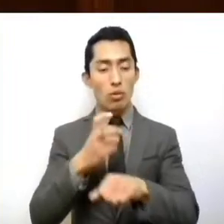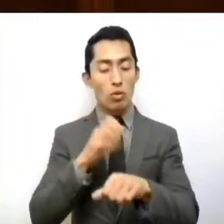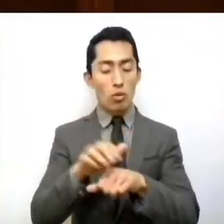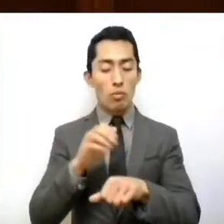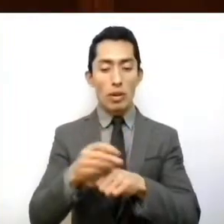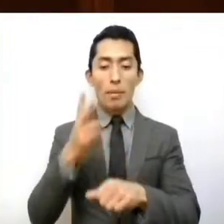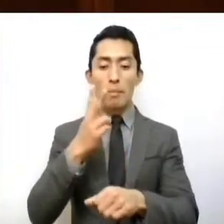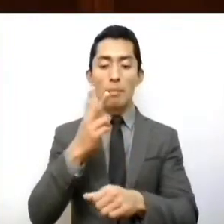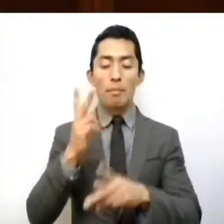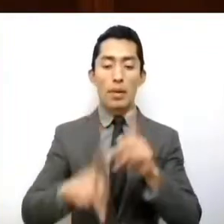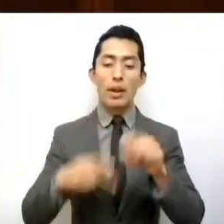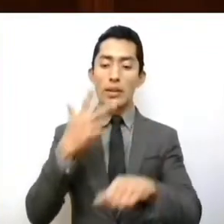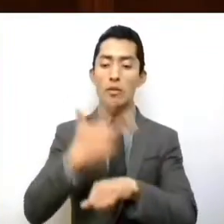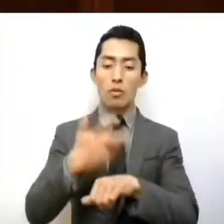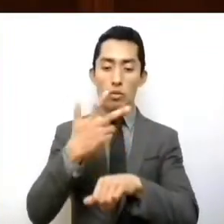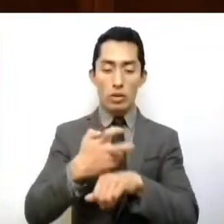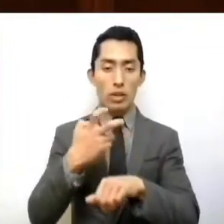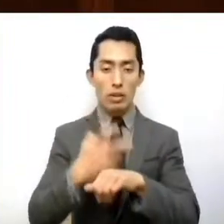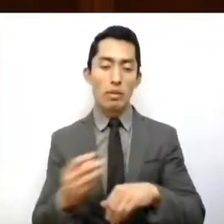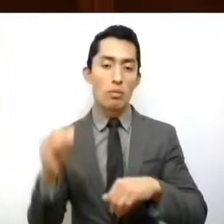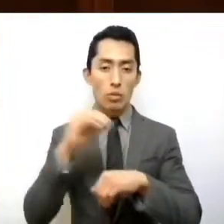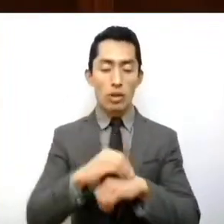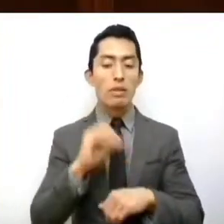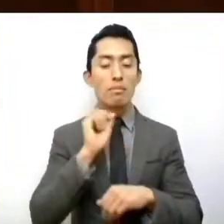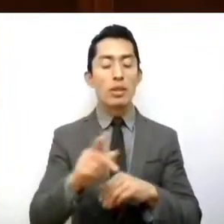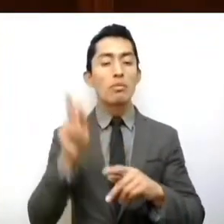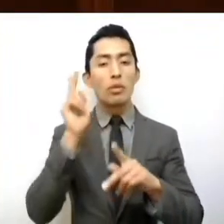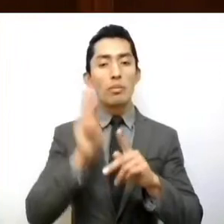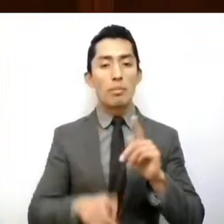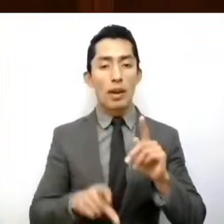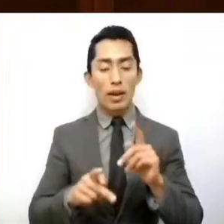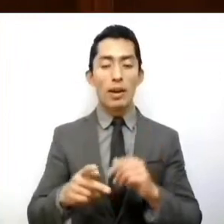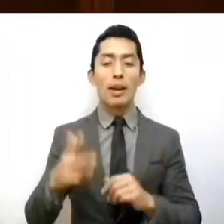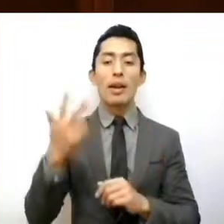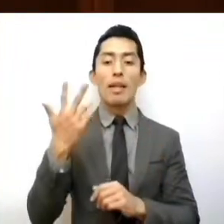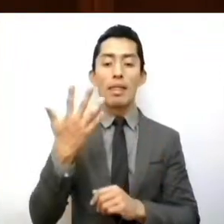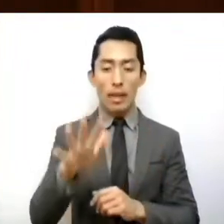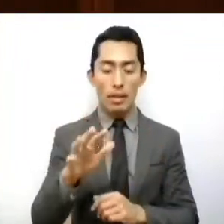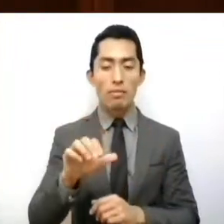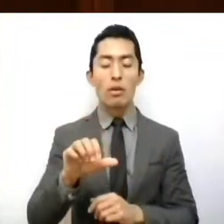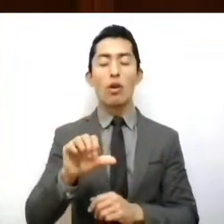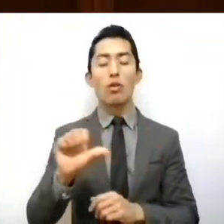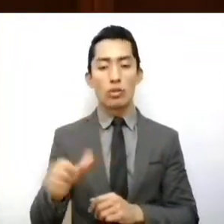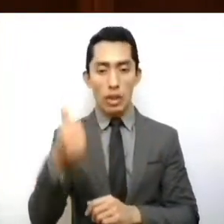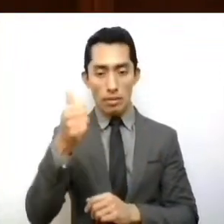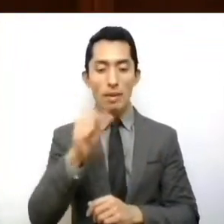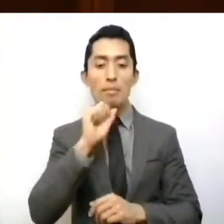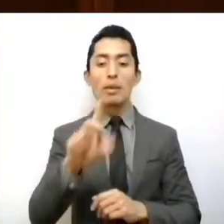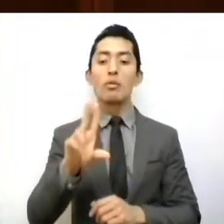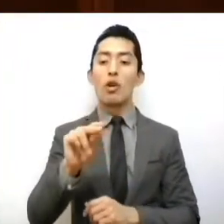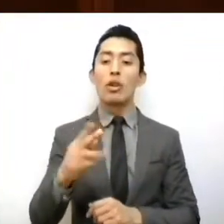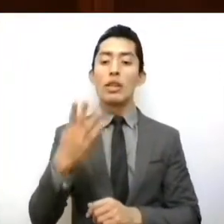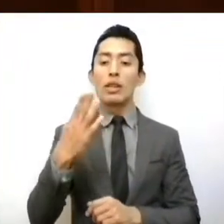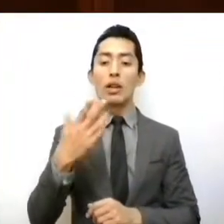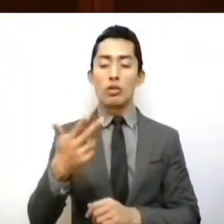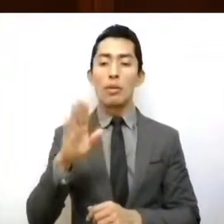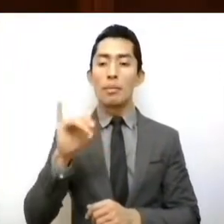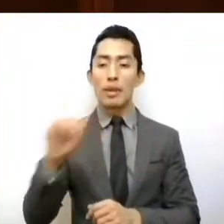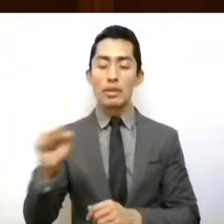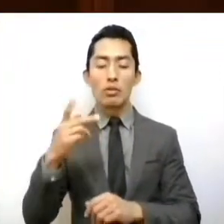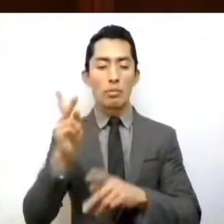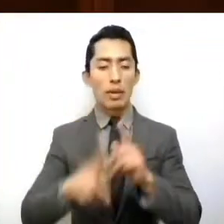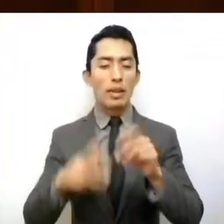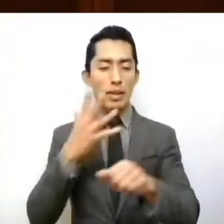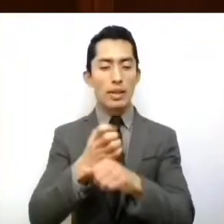octava y las fracciones décima y onceava, al igual que el ochenta y ocho bis con su fracción quinta,